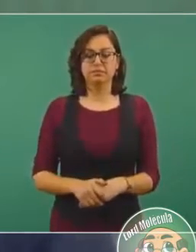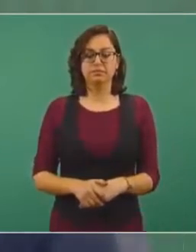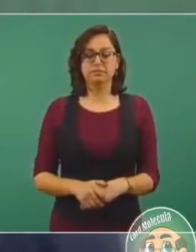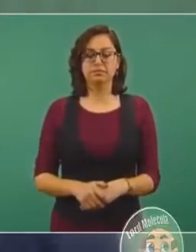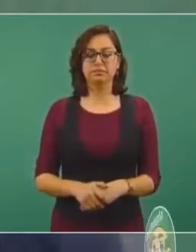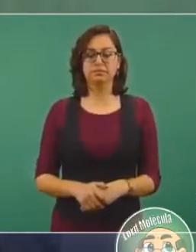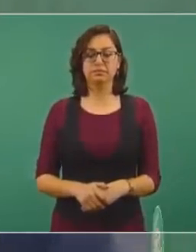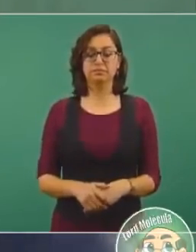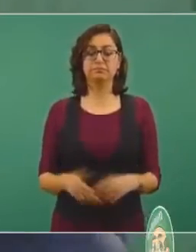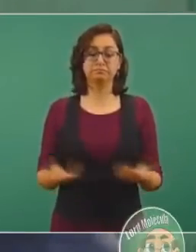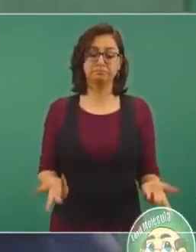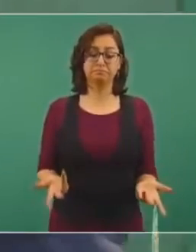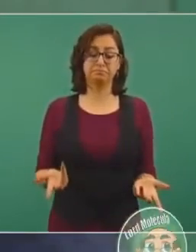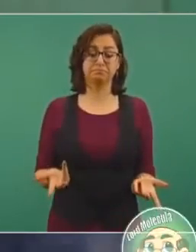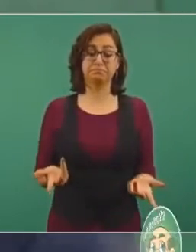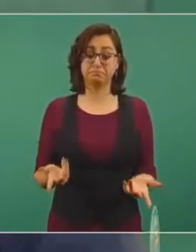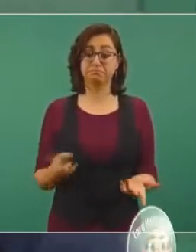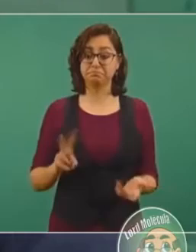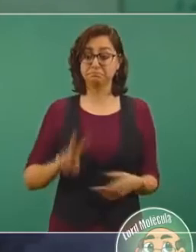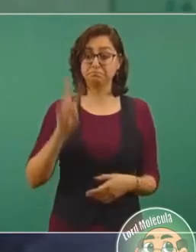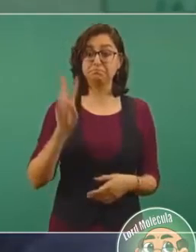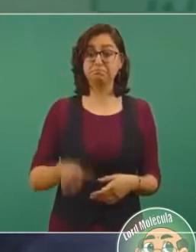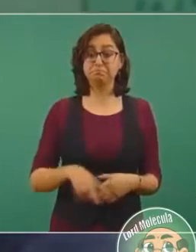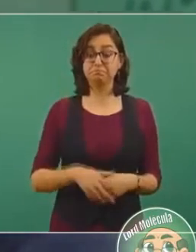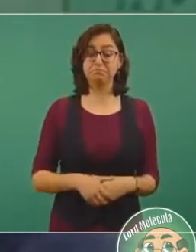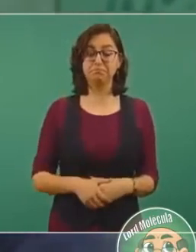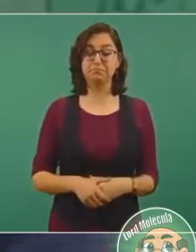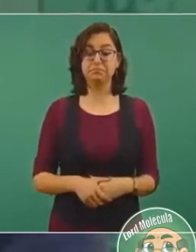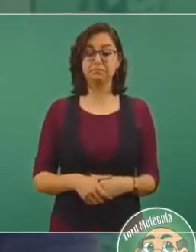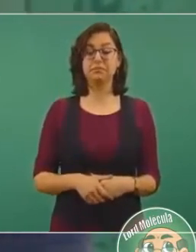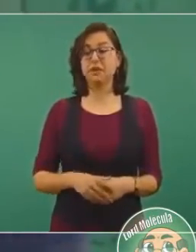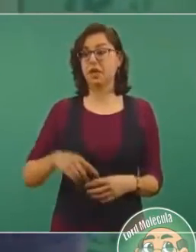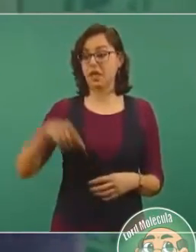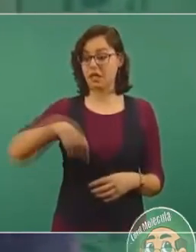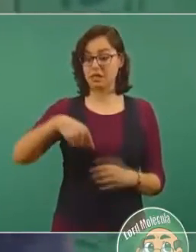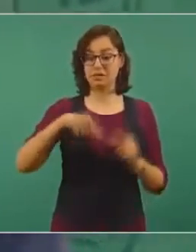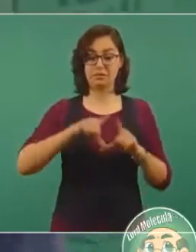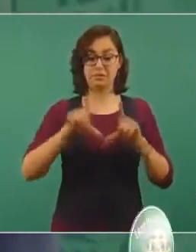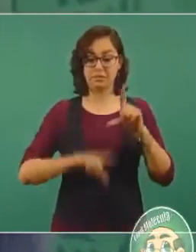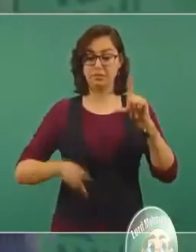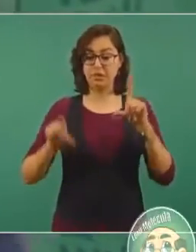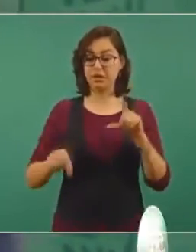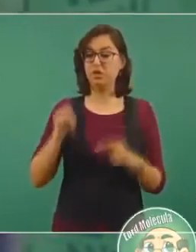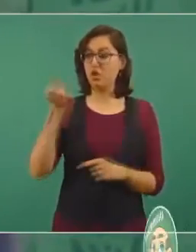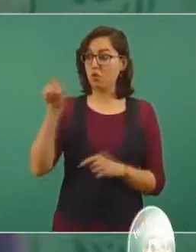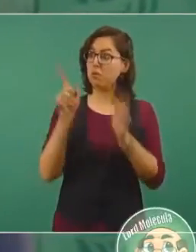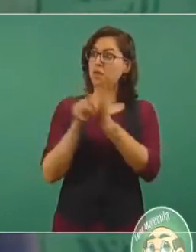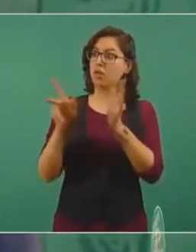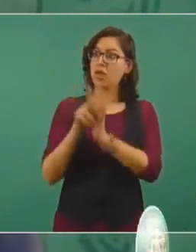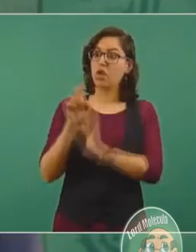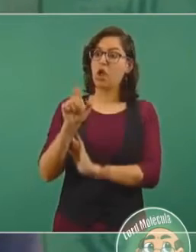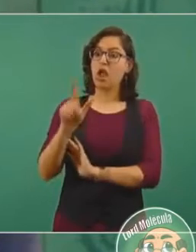Lo digo porque a nosotros nos cuestionan un día y el otro también.